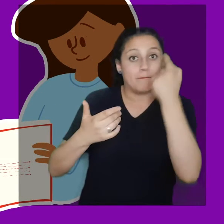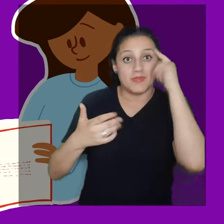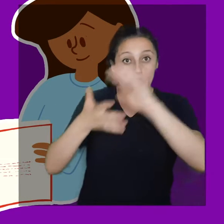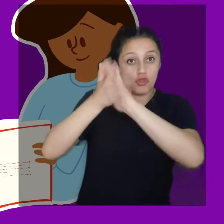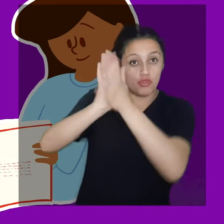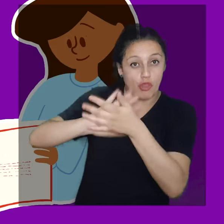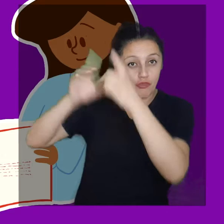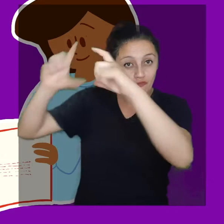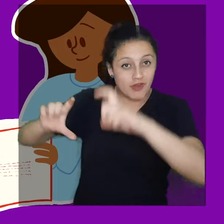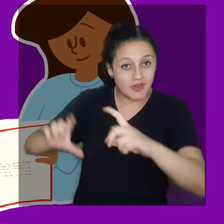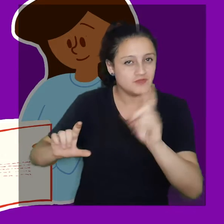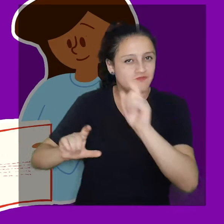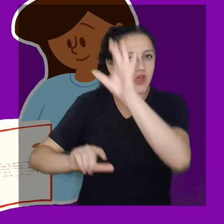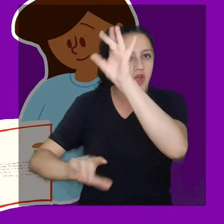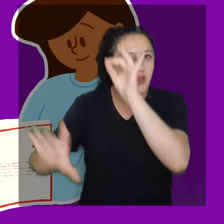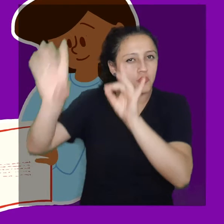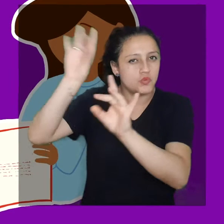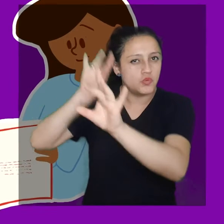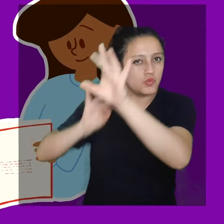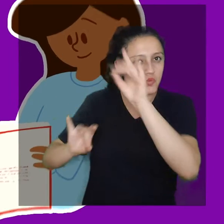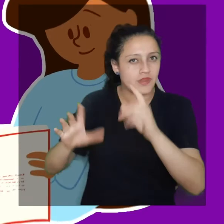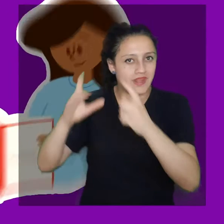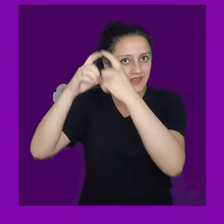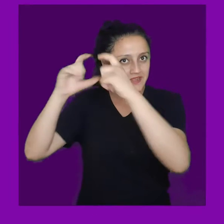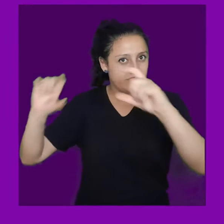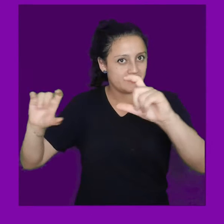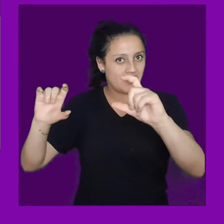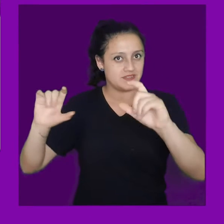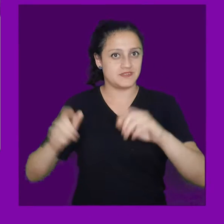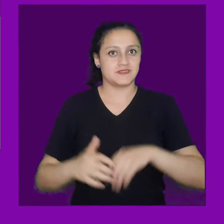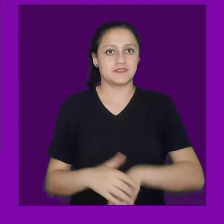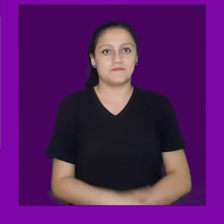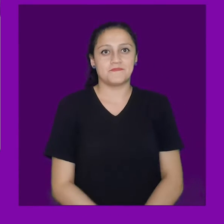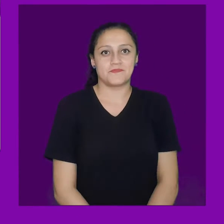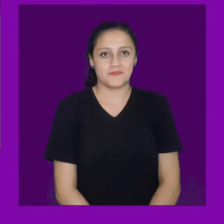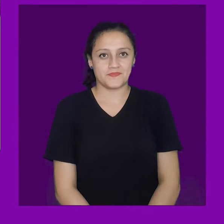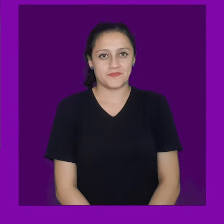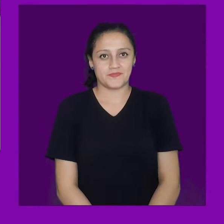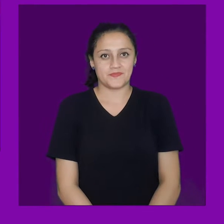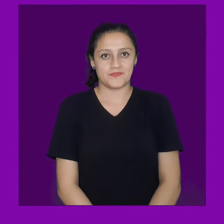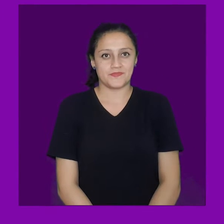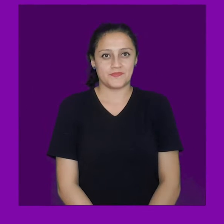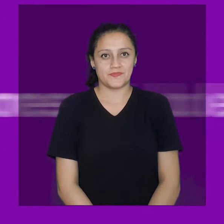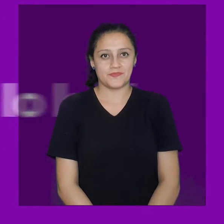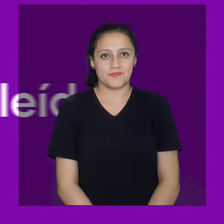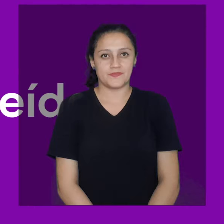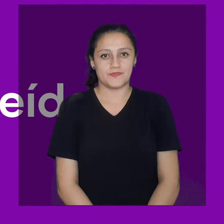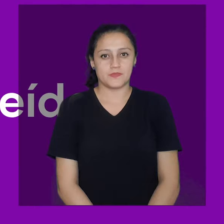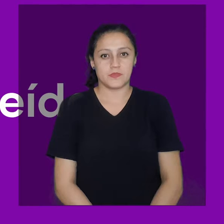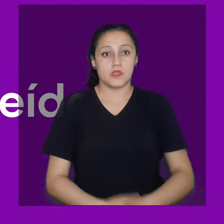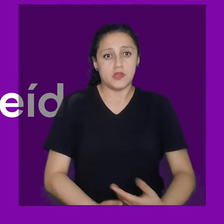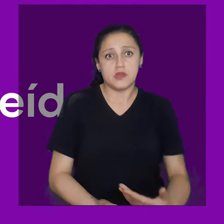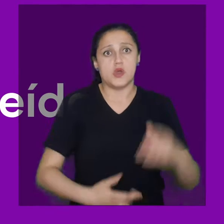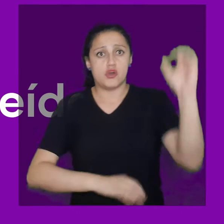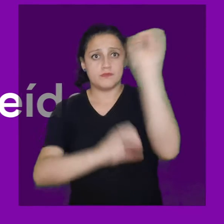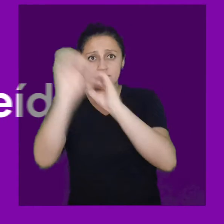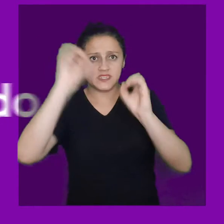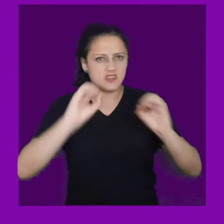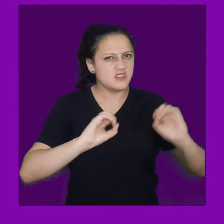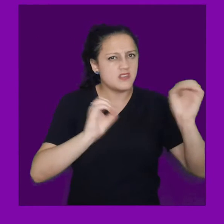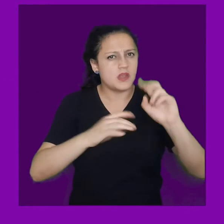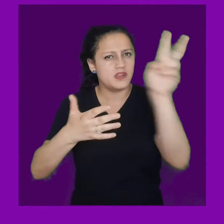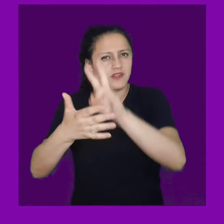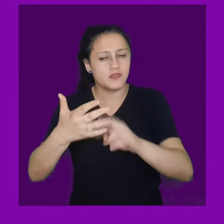simplemente, escuchan con atención. Todo lo anterior dependerá de la extensión del fragmento. Opiniones de lo leído.